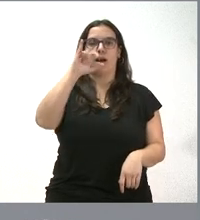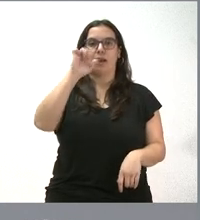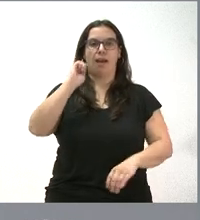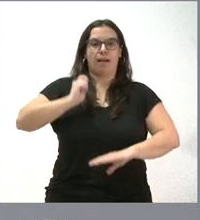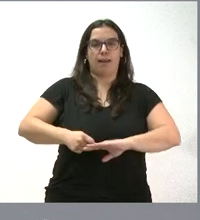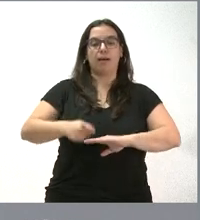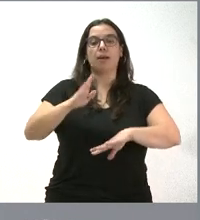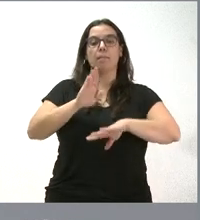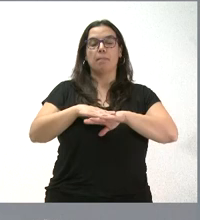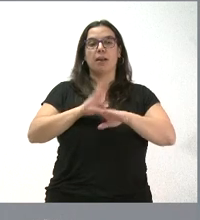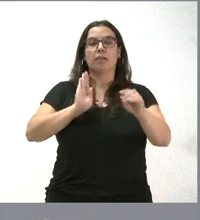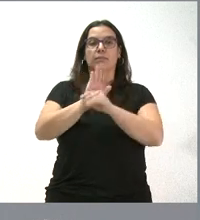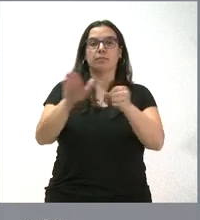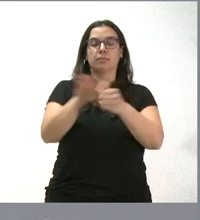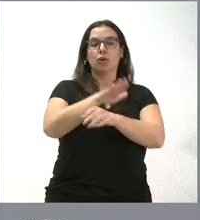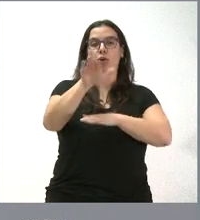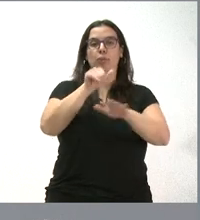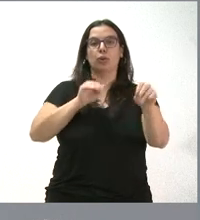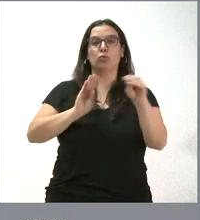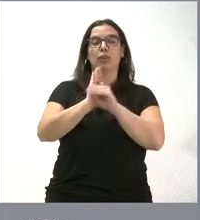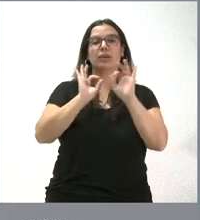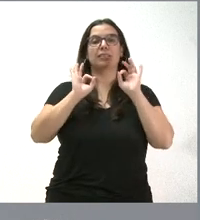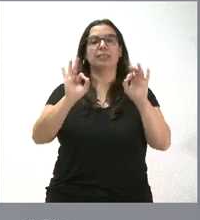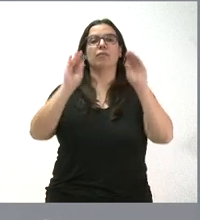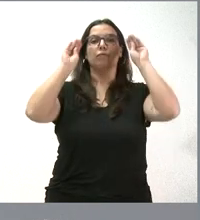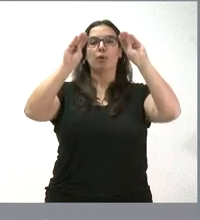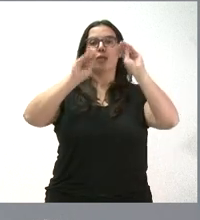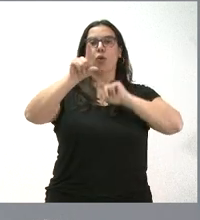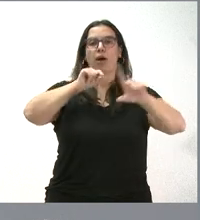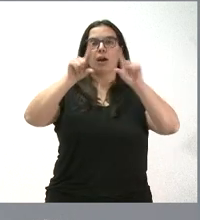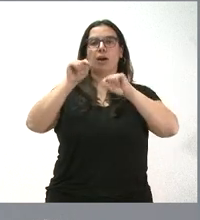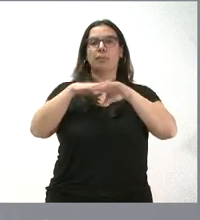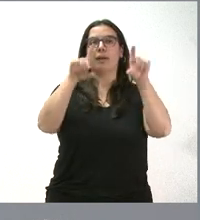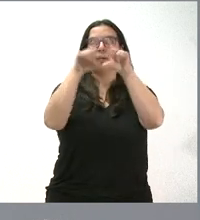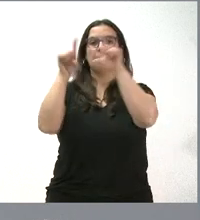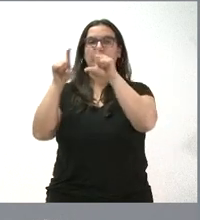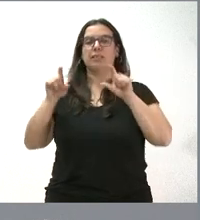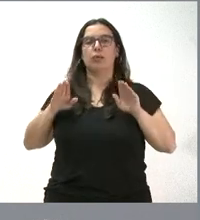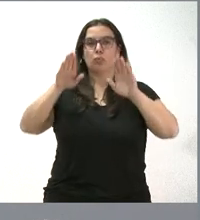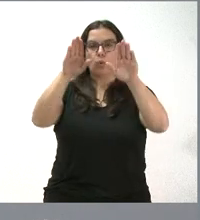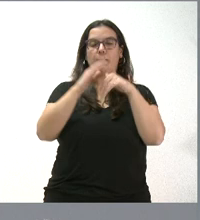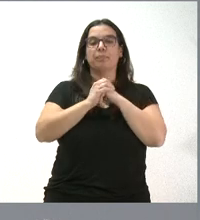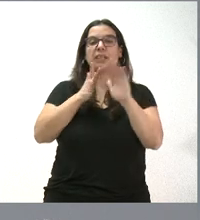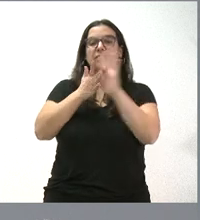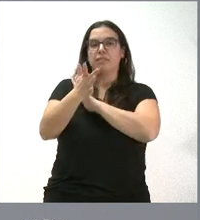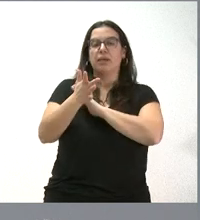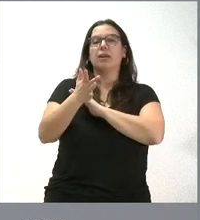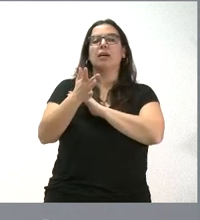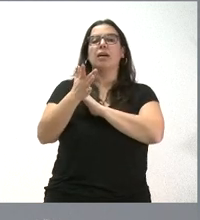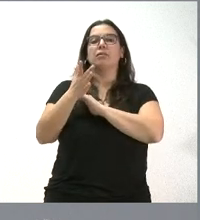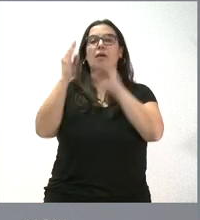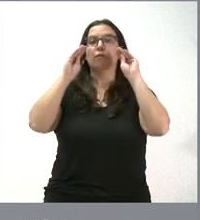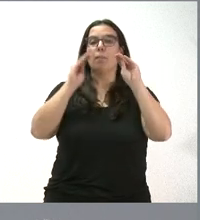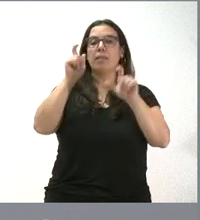convocatoria de subvenciones del programa de formación a la carta en empresas con carácter dual. Se trata de formar a los